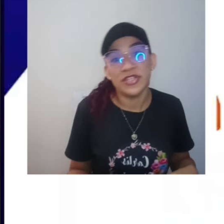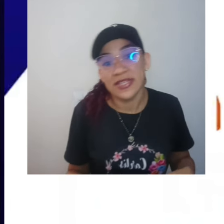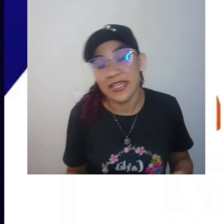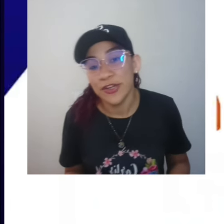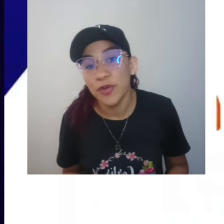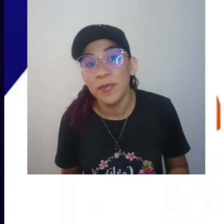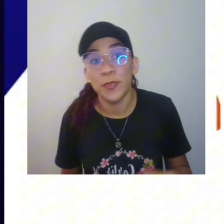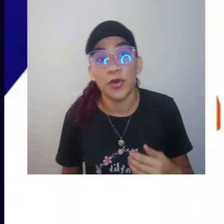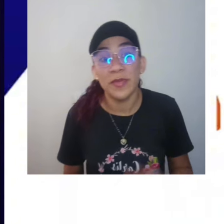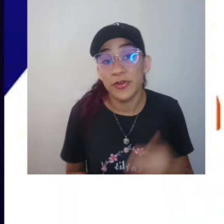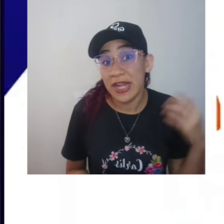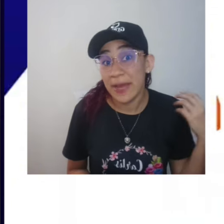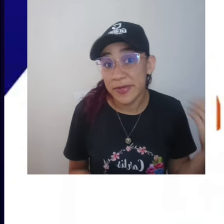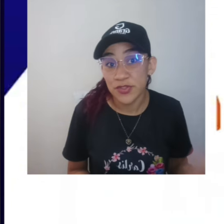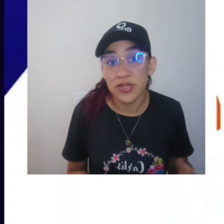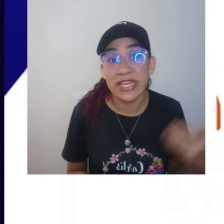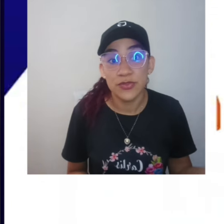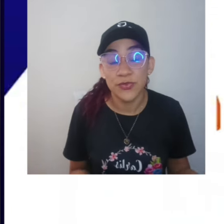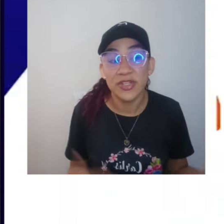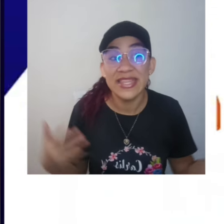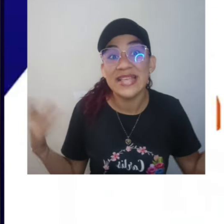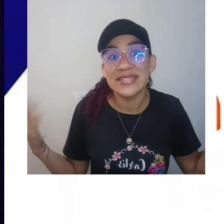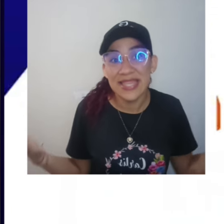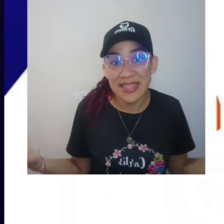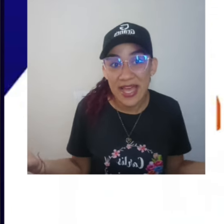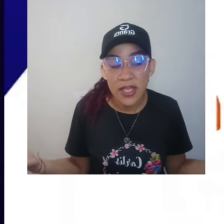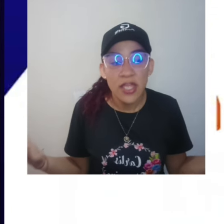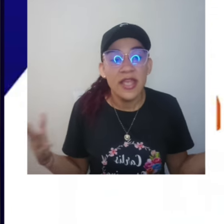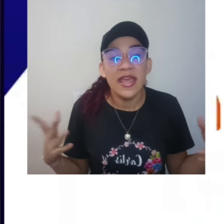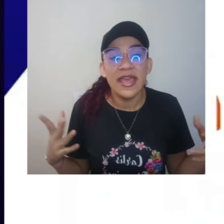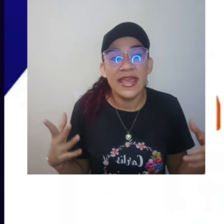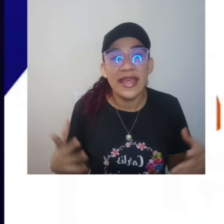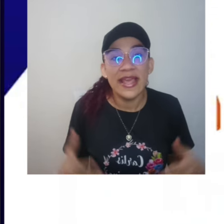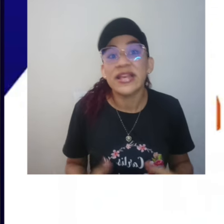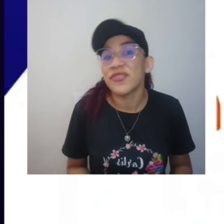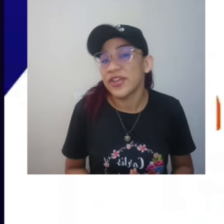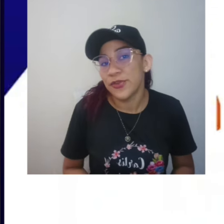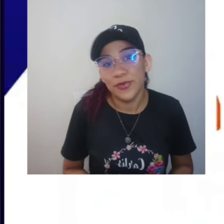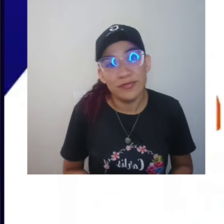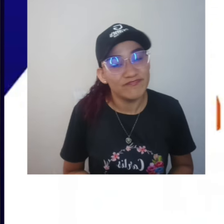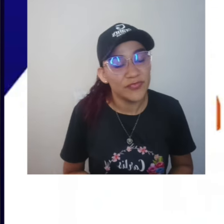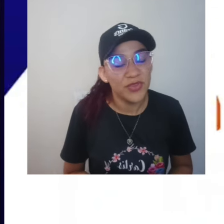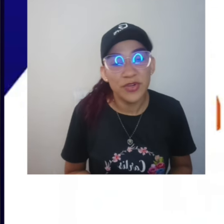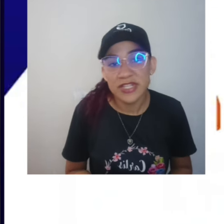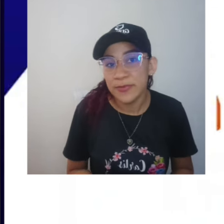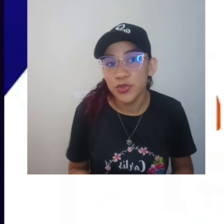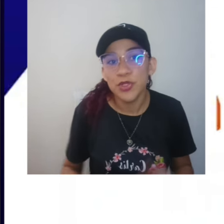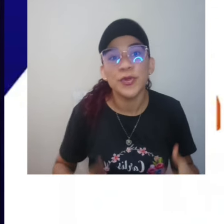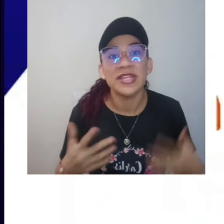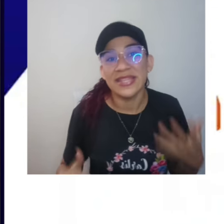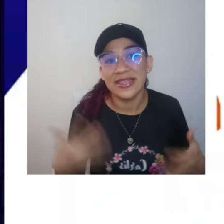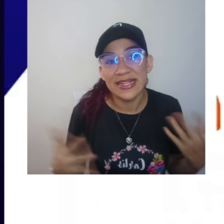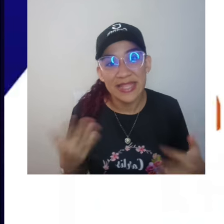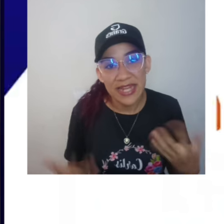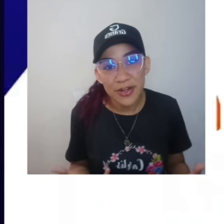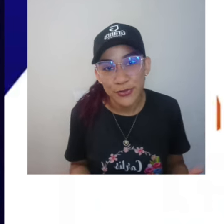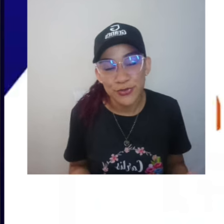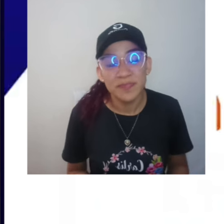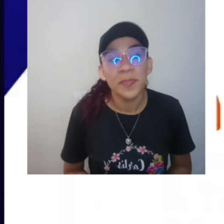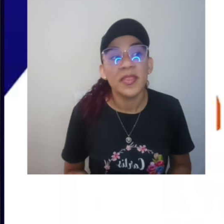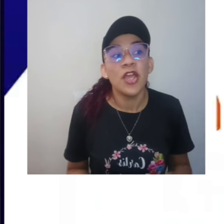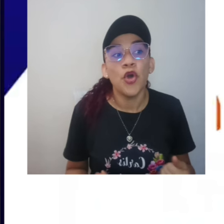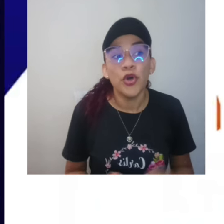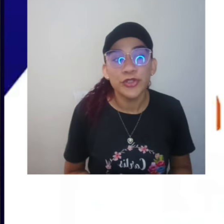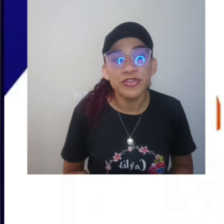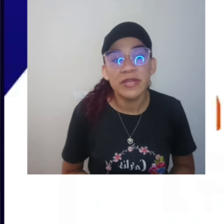Algunos dicen que no. Pero por lo menos las personas que sufren de ansiedad, el café no favorece mucho porque tiende a alterarnos.